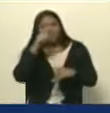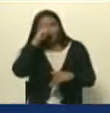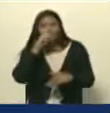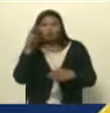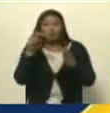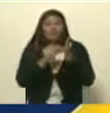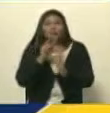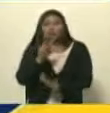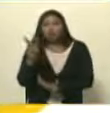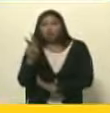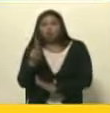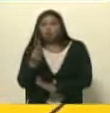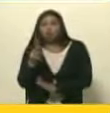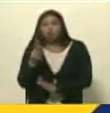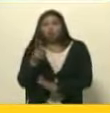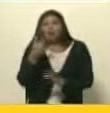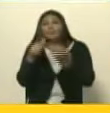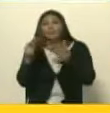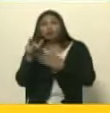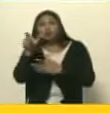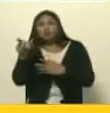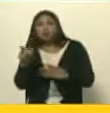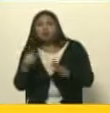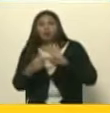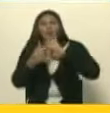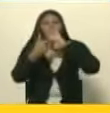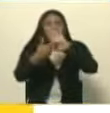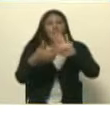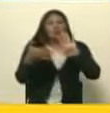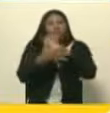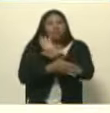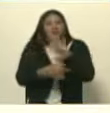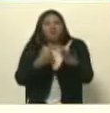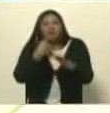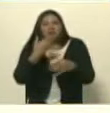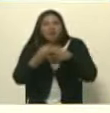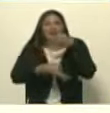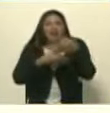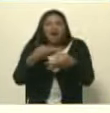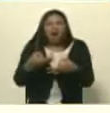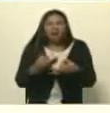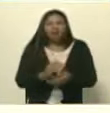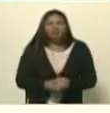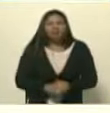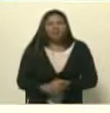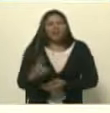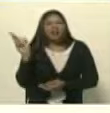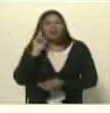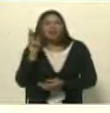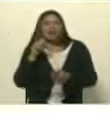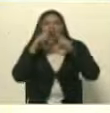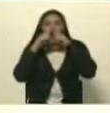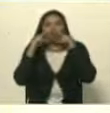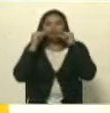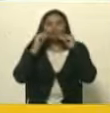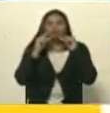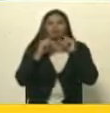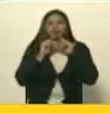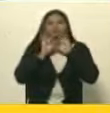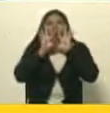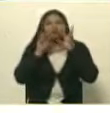2012 fueron los medios alternativos los que protagonizaron, como lo decía Clara, ese Radio Vemba, ese boca a boca, esa